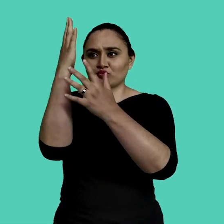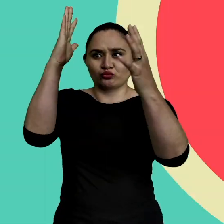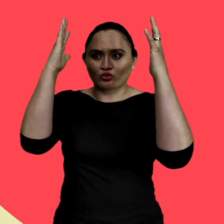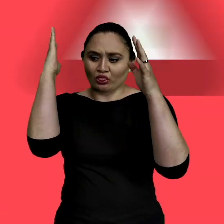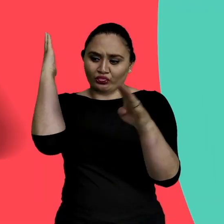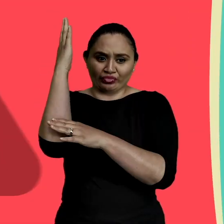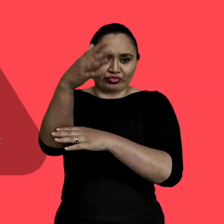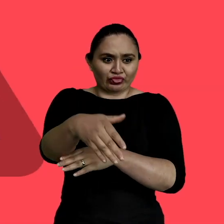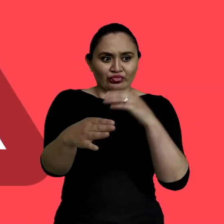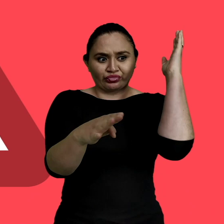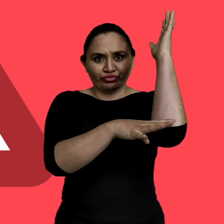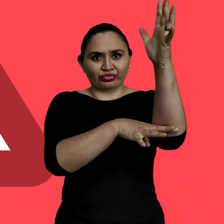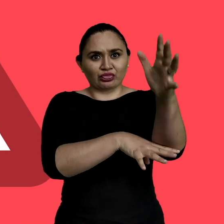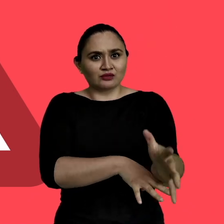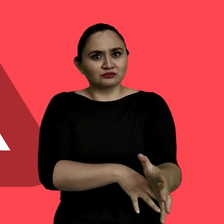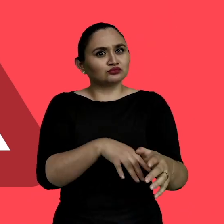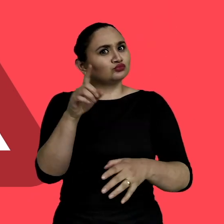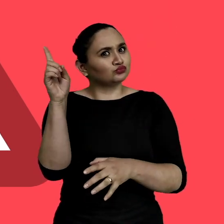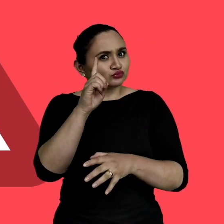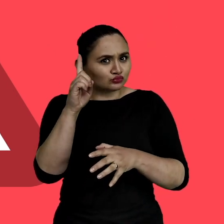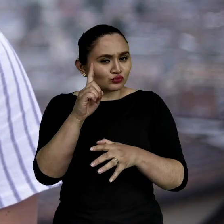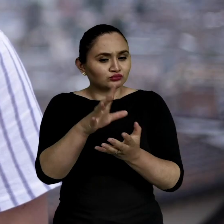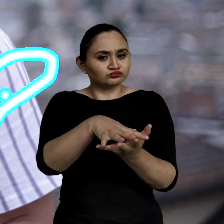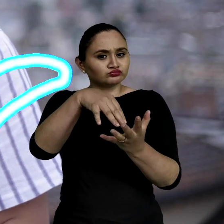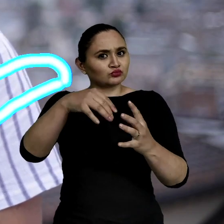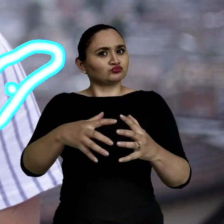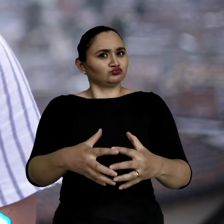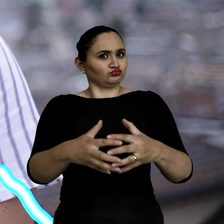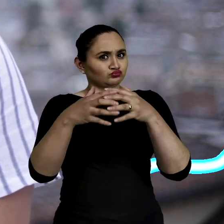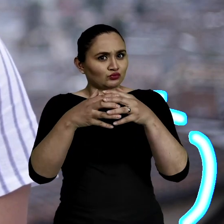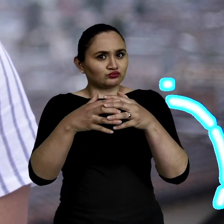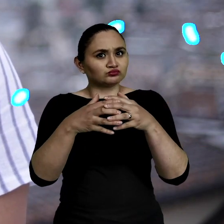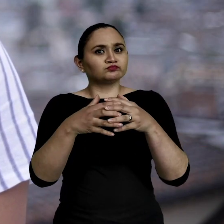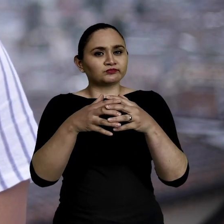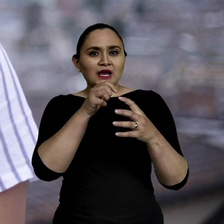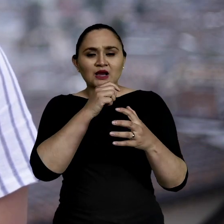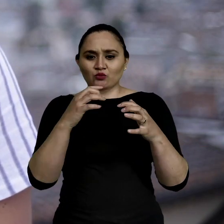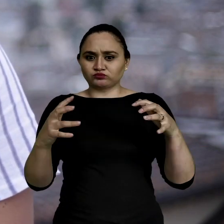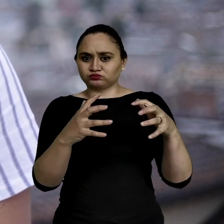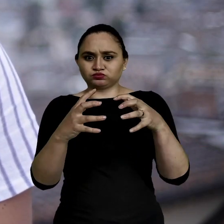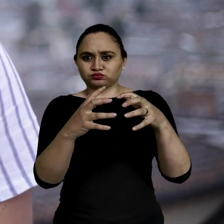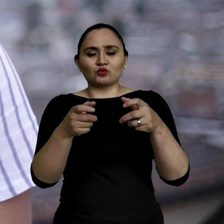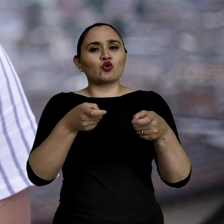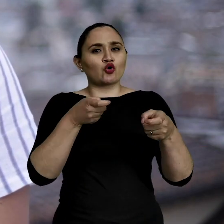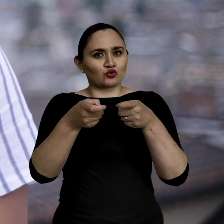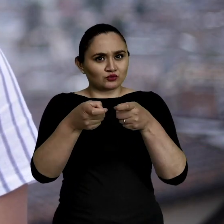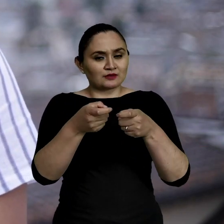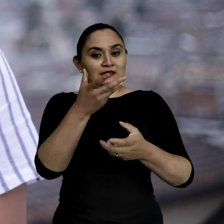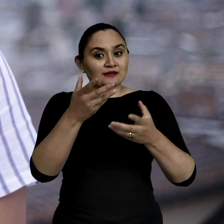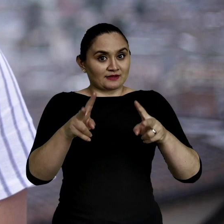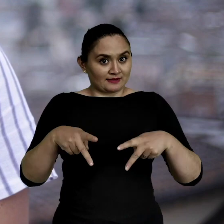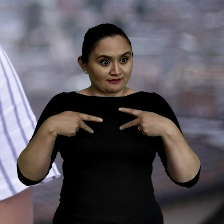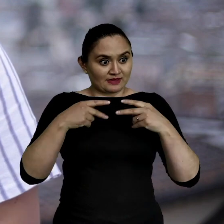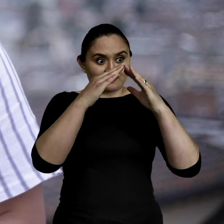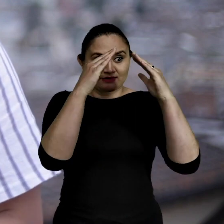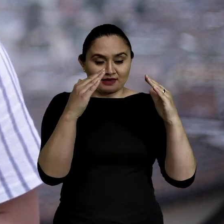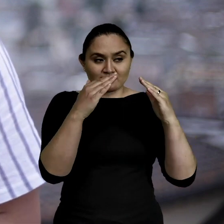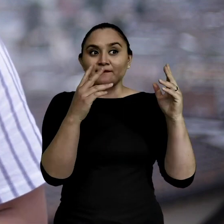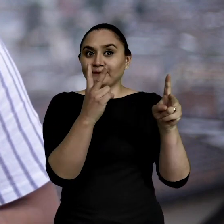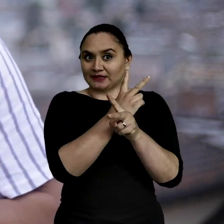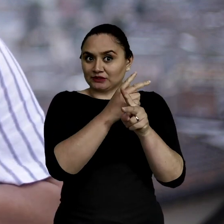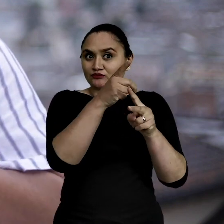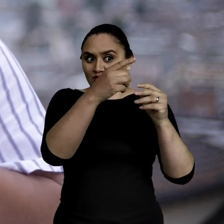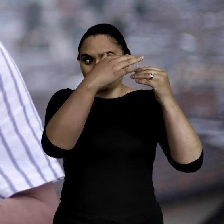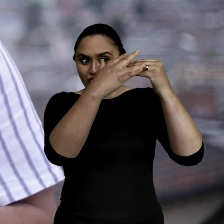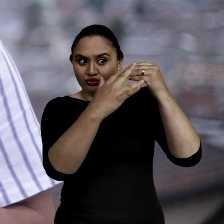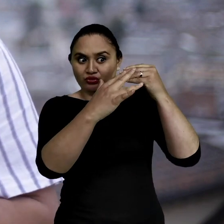talar los bosques, porque estos mantienen la firmeza del suelo y controlan la humedad. Si es que ya vives en una zona de riesgo, es importante